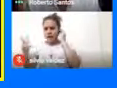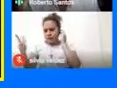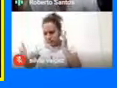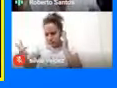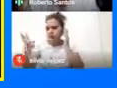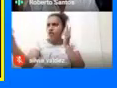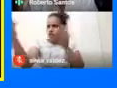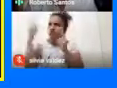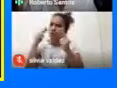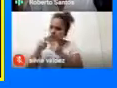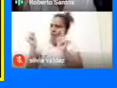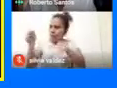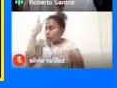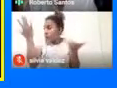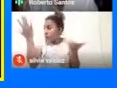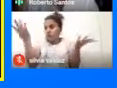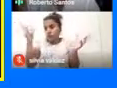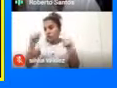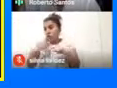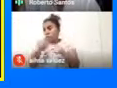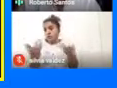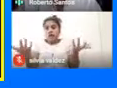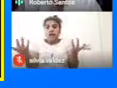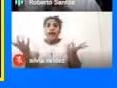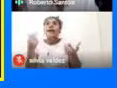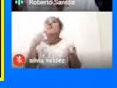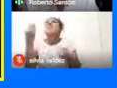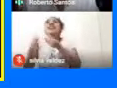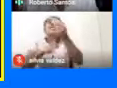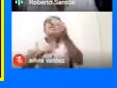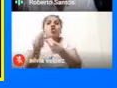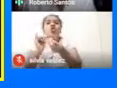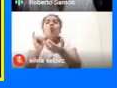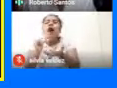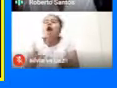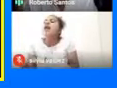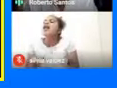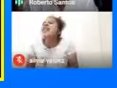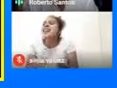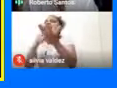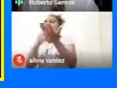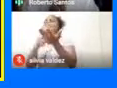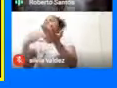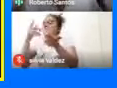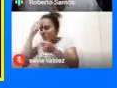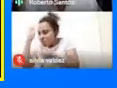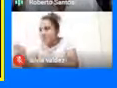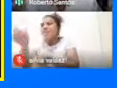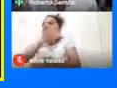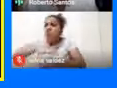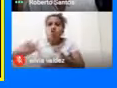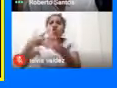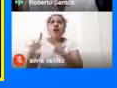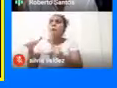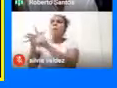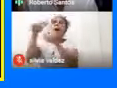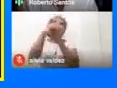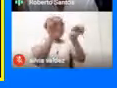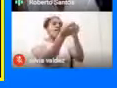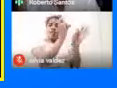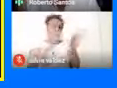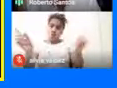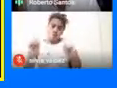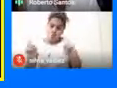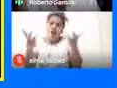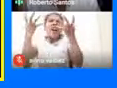Porque indudablemente Lo que estamos haciendo Es una resignificación De estos lugares sagrados Y no queremos agredir A nadie Es decir Lo que